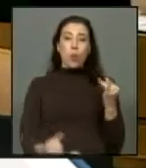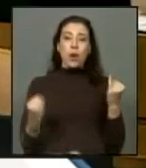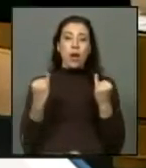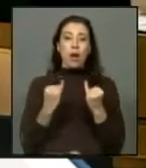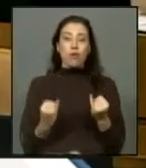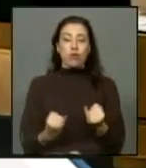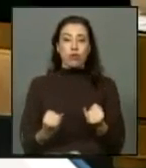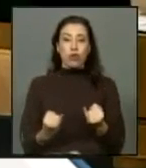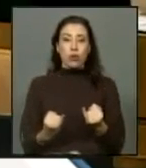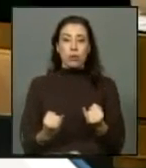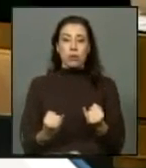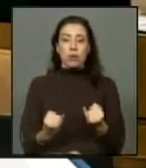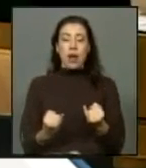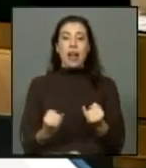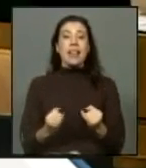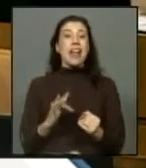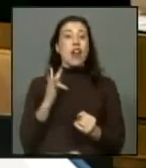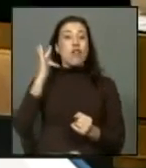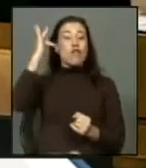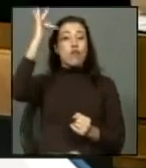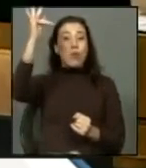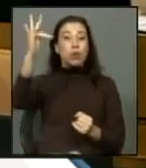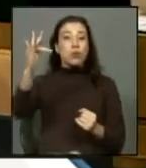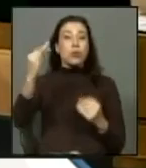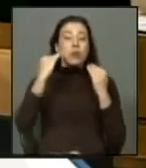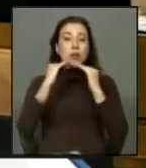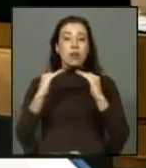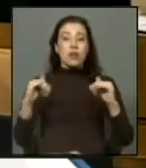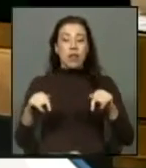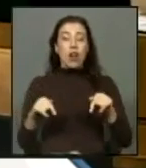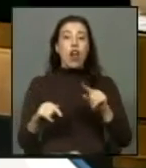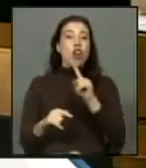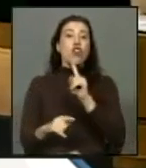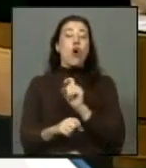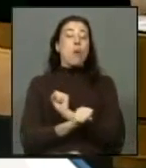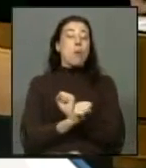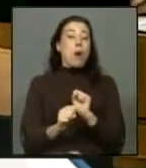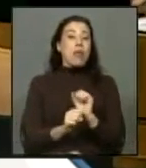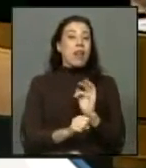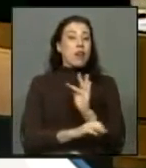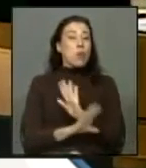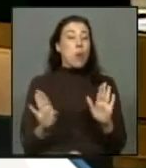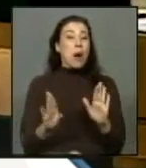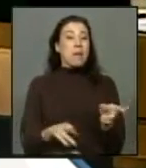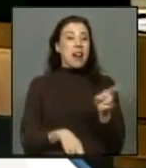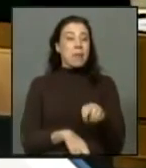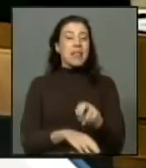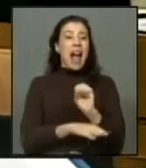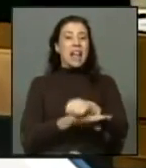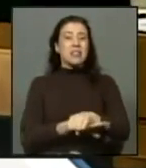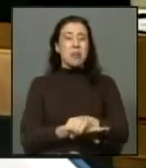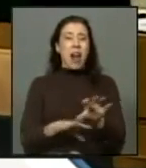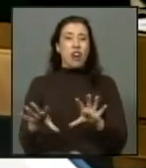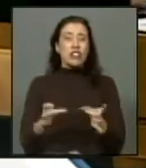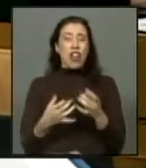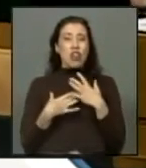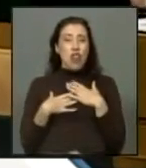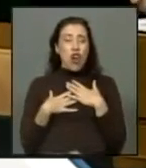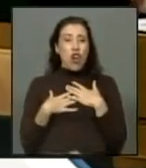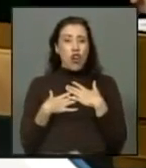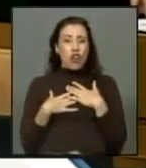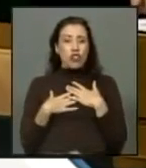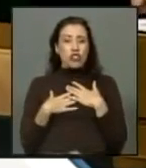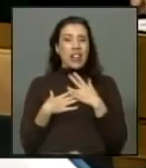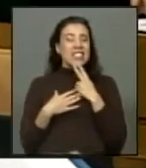que las generaciones futuras no vuelvan a aceptar hechos tan dolorosos como los que se vieron